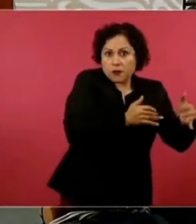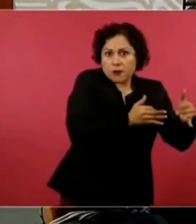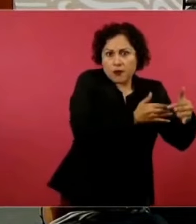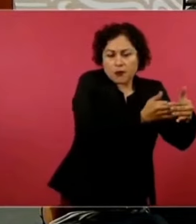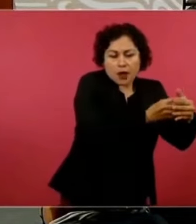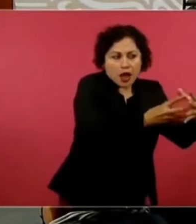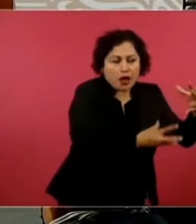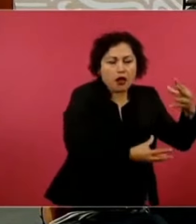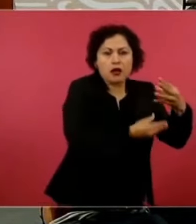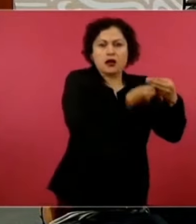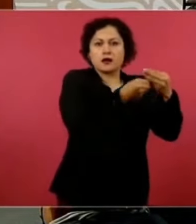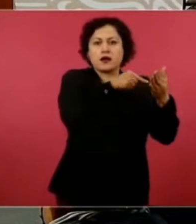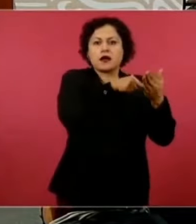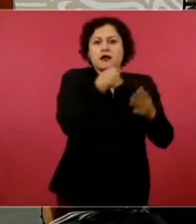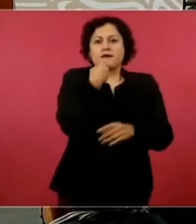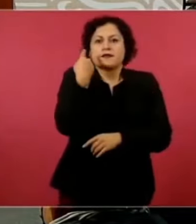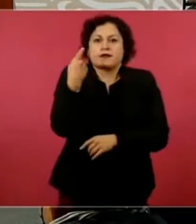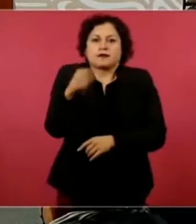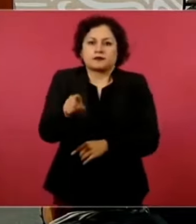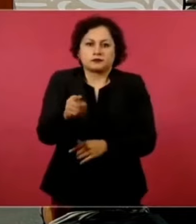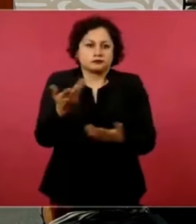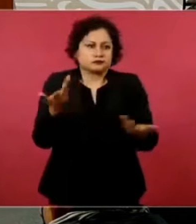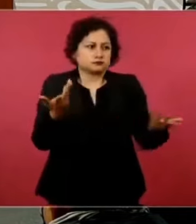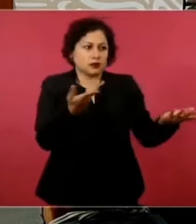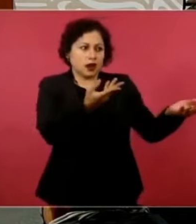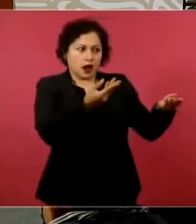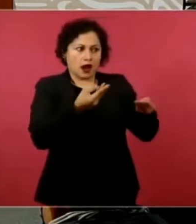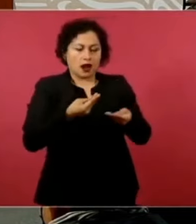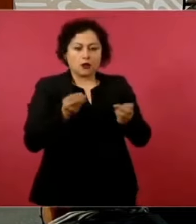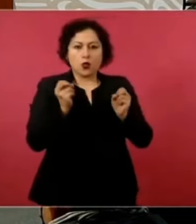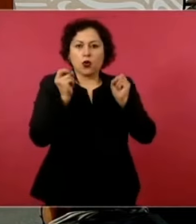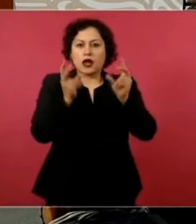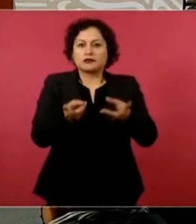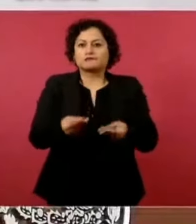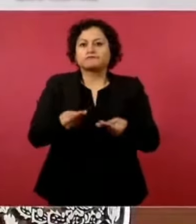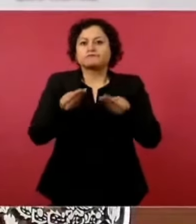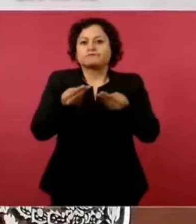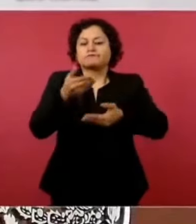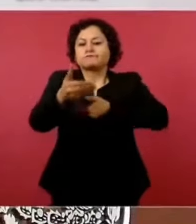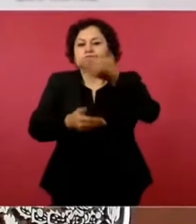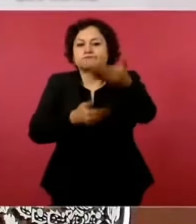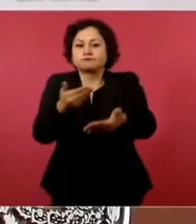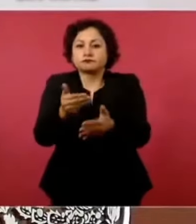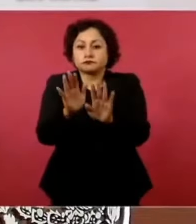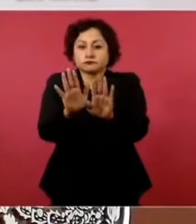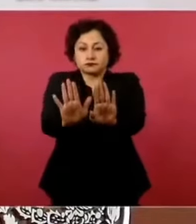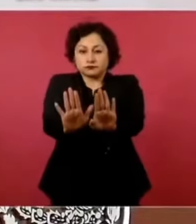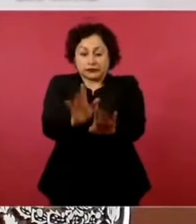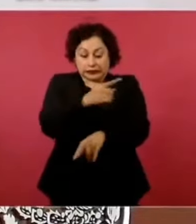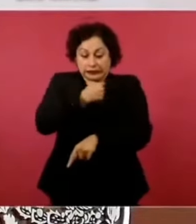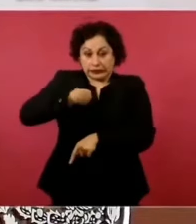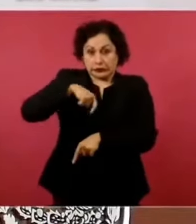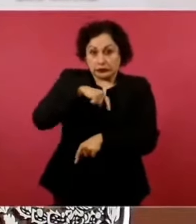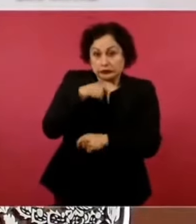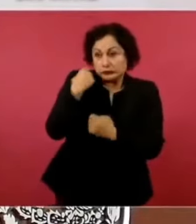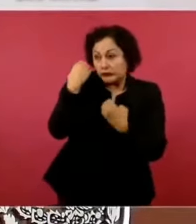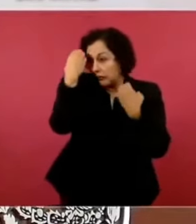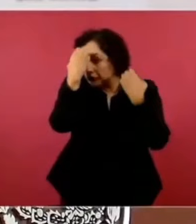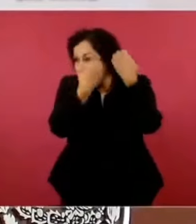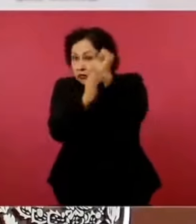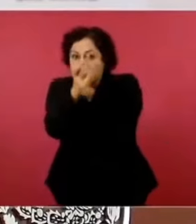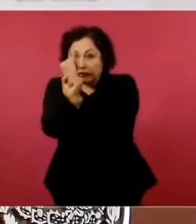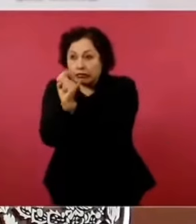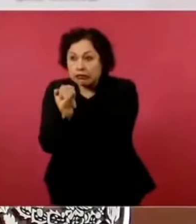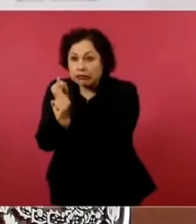Nosotros no andamos haciendo indagatorias, no tenemos ningún registro ni llevamos ningún